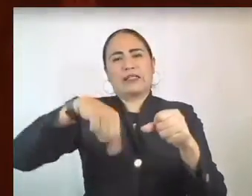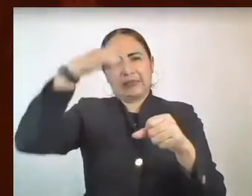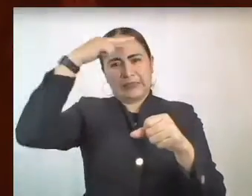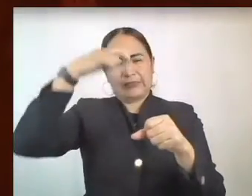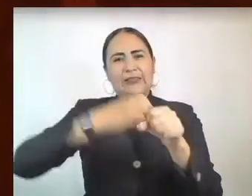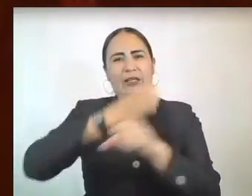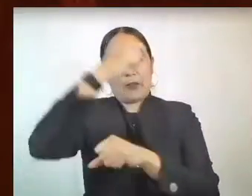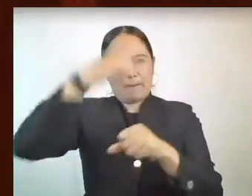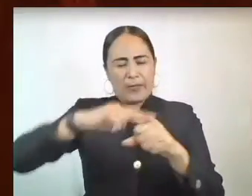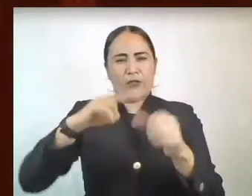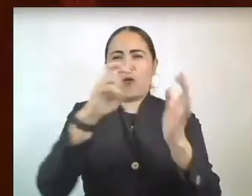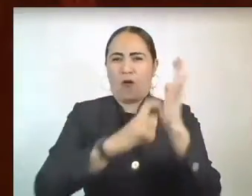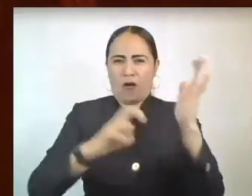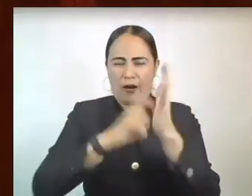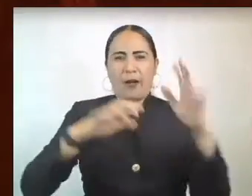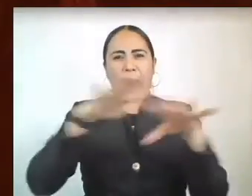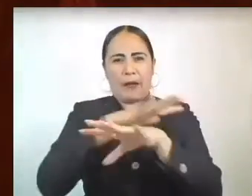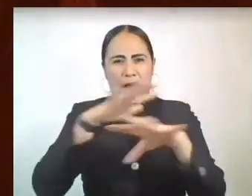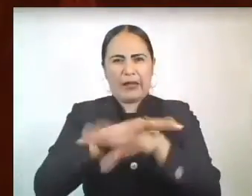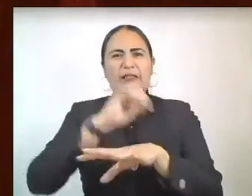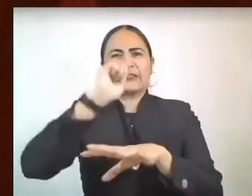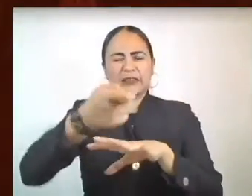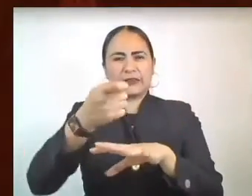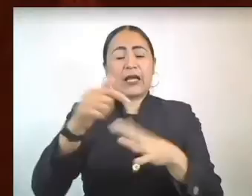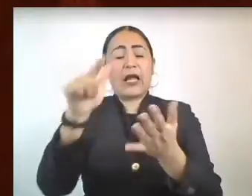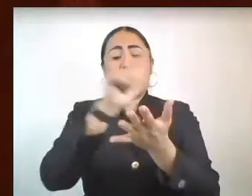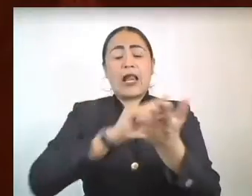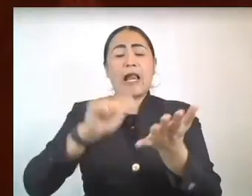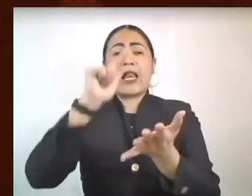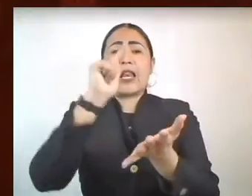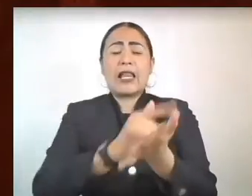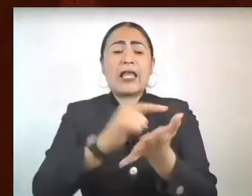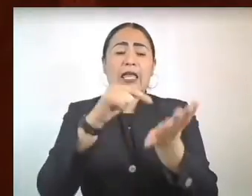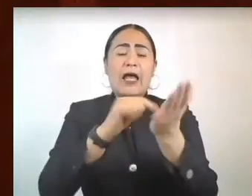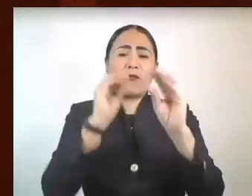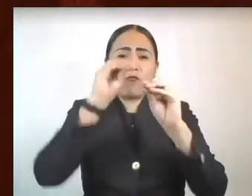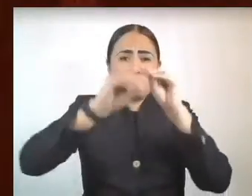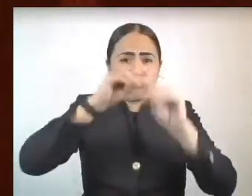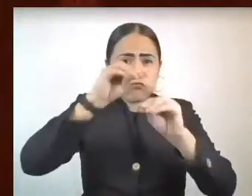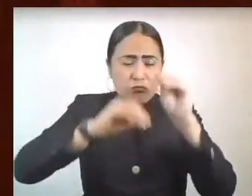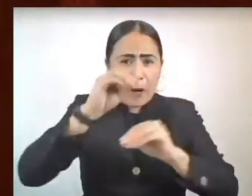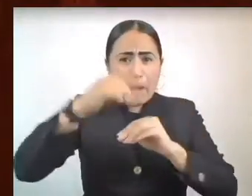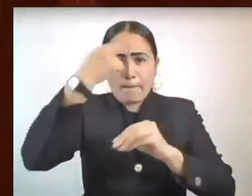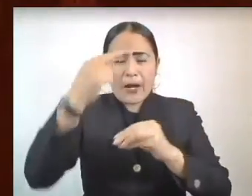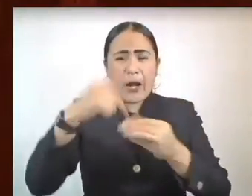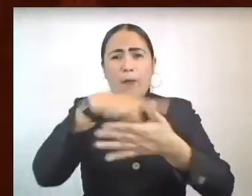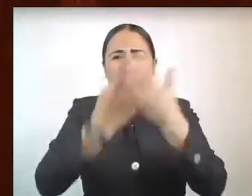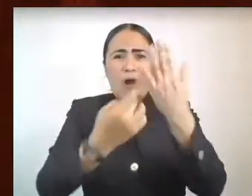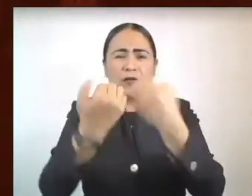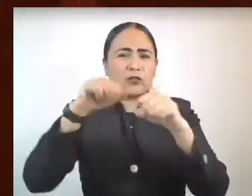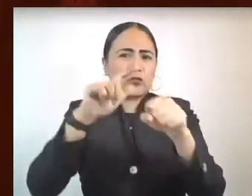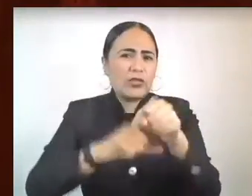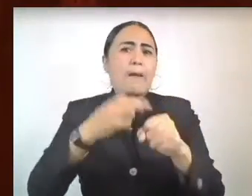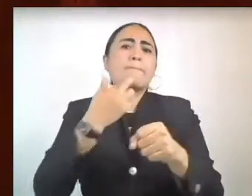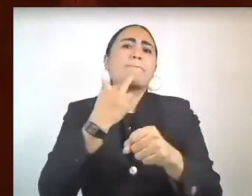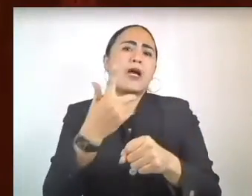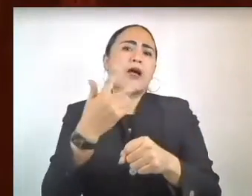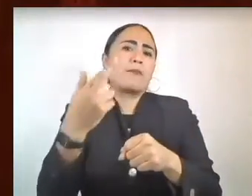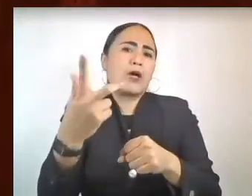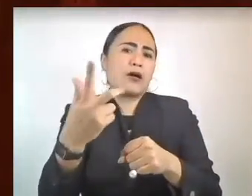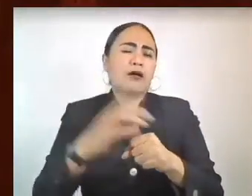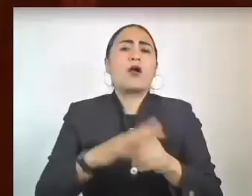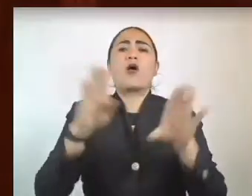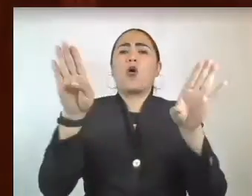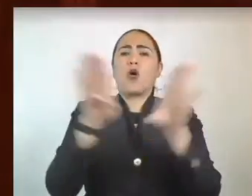introducir como objeto de la ley la mejora continua en los programas sociales mediante la obligación de